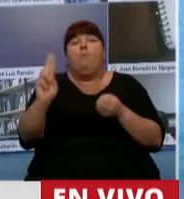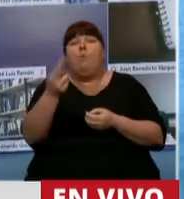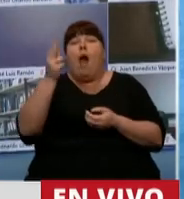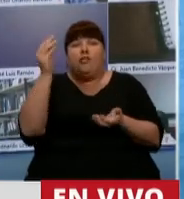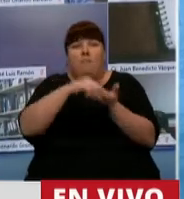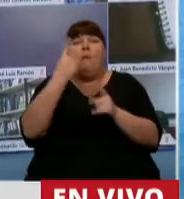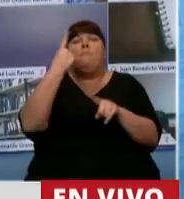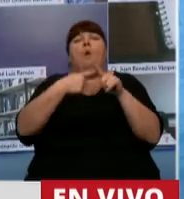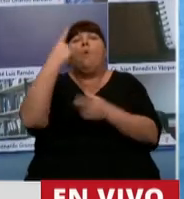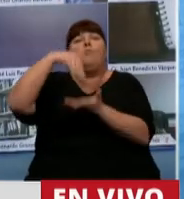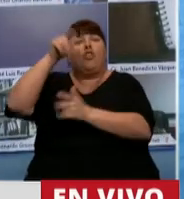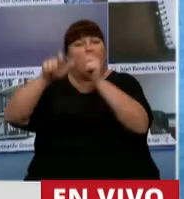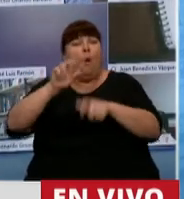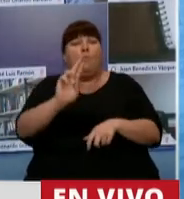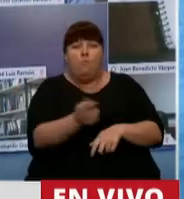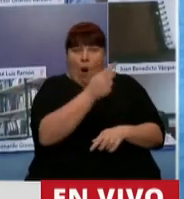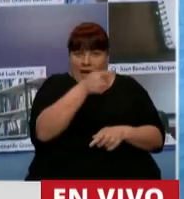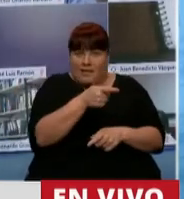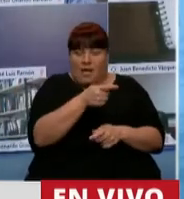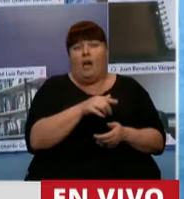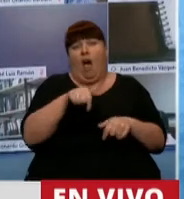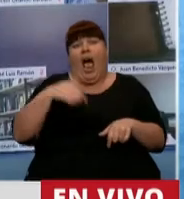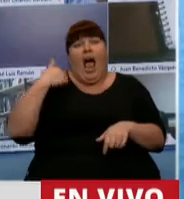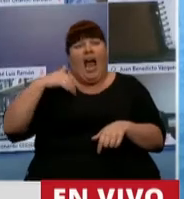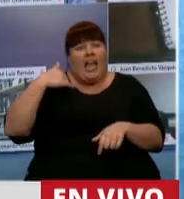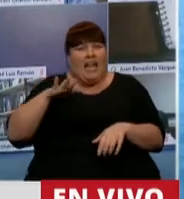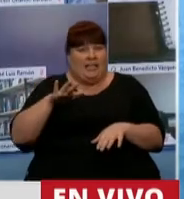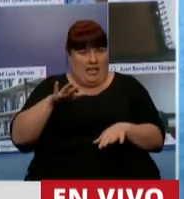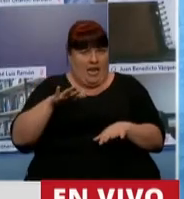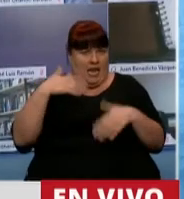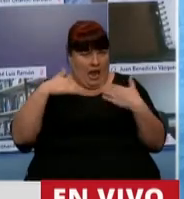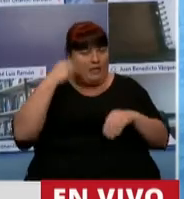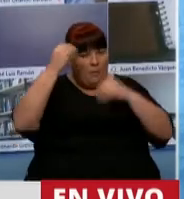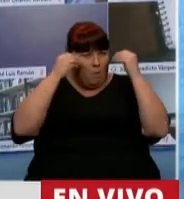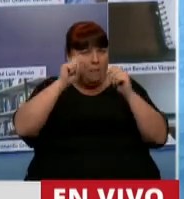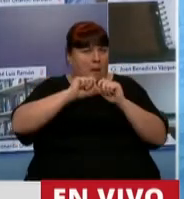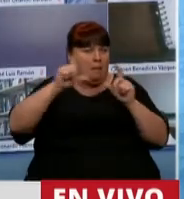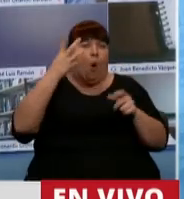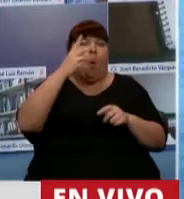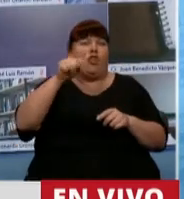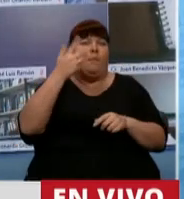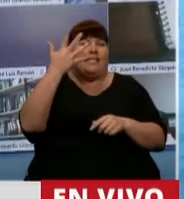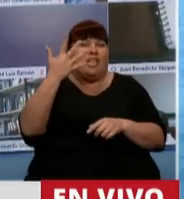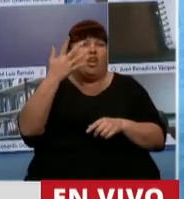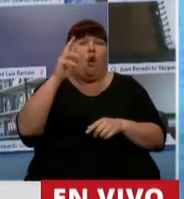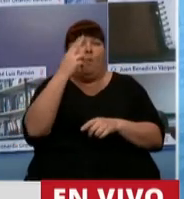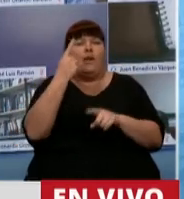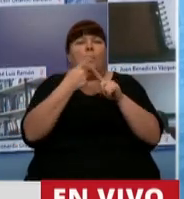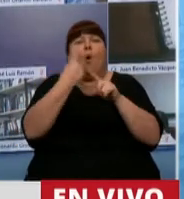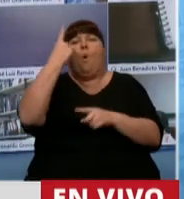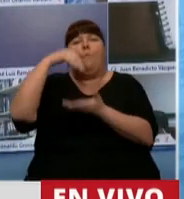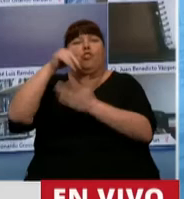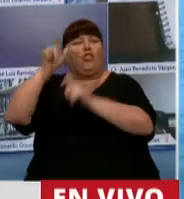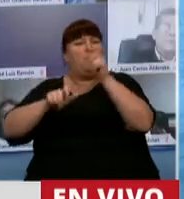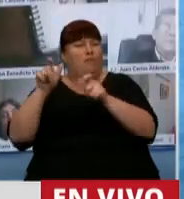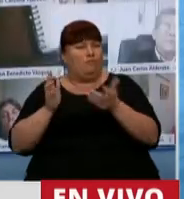nuevas por cada millón de habitantes, las muertes nuevas por cada millón de habitantes, hoy la Argentina tiene valores preocupantes, 4,5 muertes nuevas por cada millón de